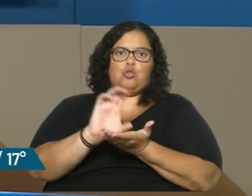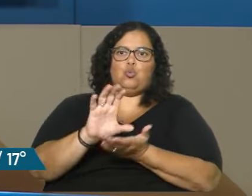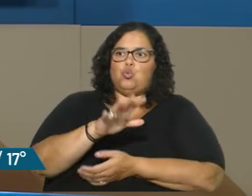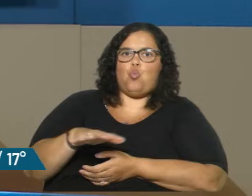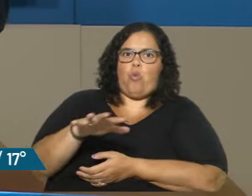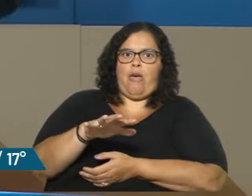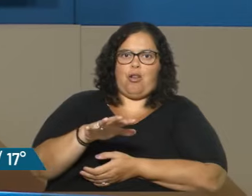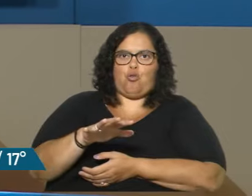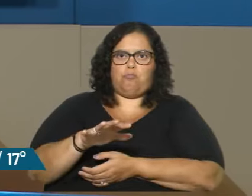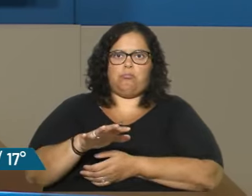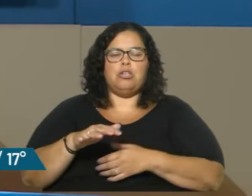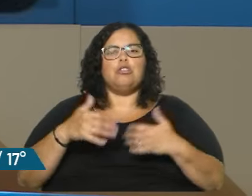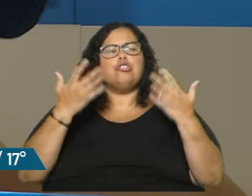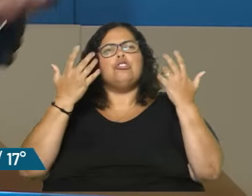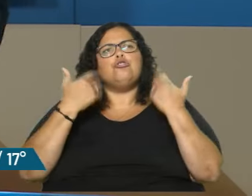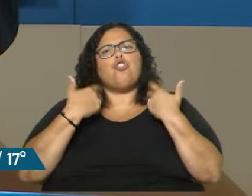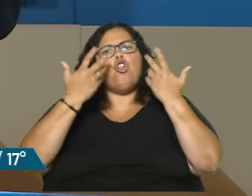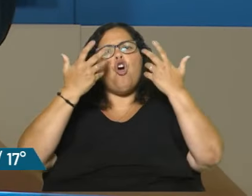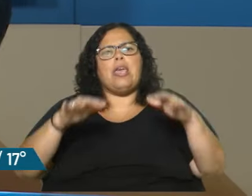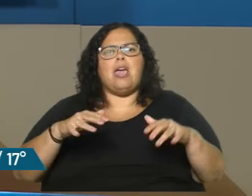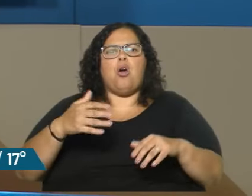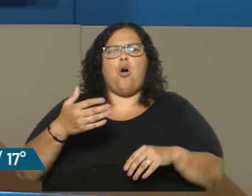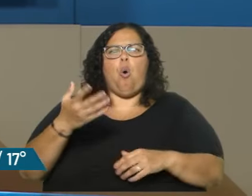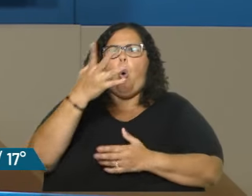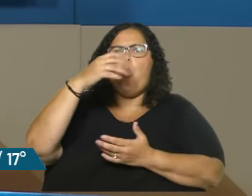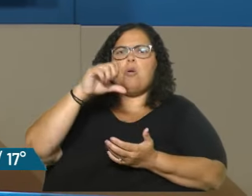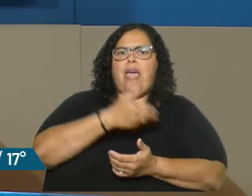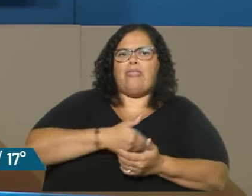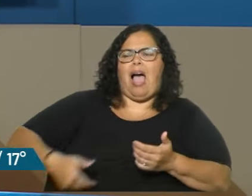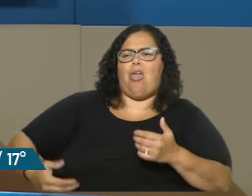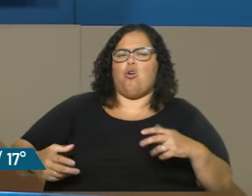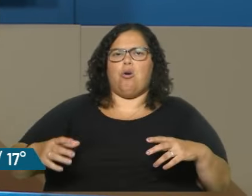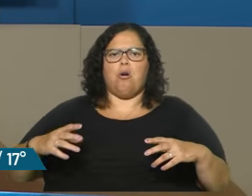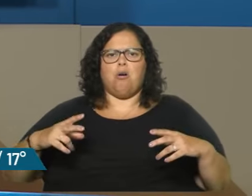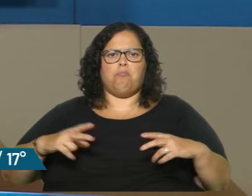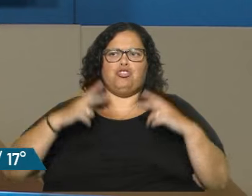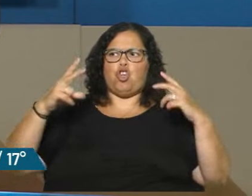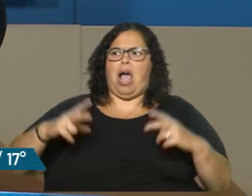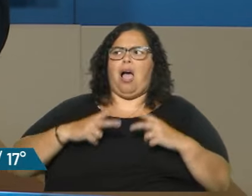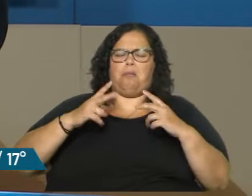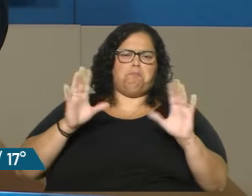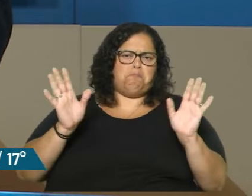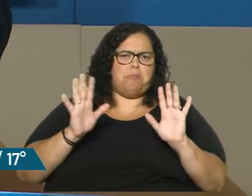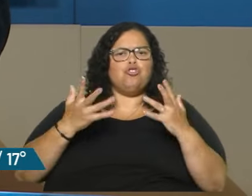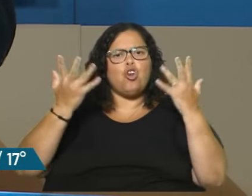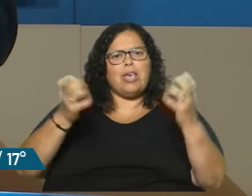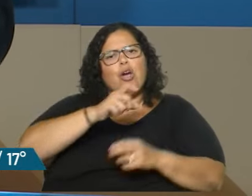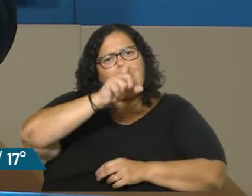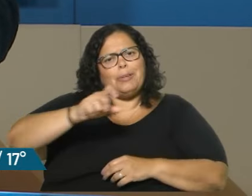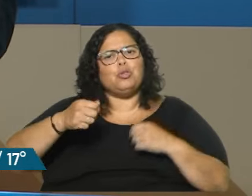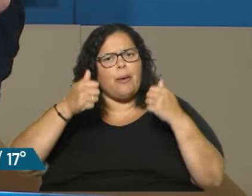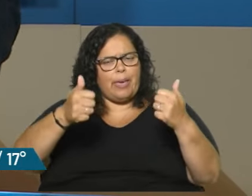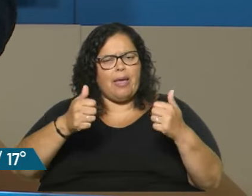Lo oriental que... No quiero un Estado rico, millonario. No quiero que las personas estén bien, que tengan un buen peculio, que estén felices